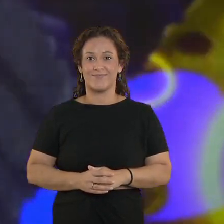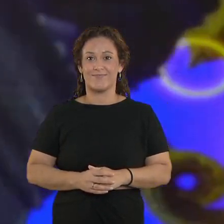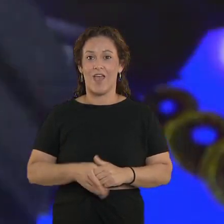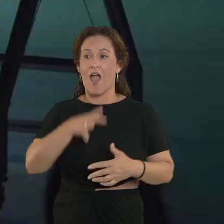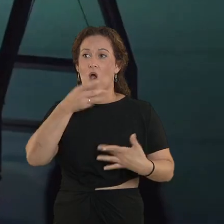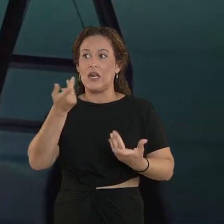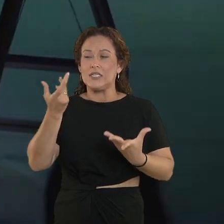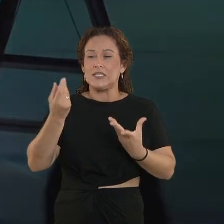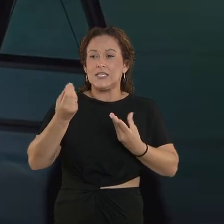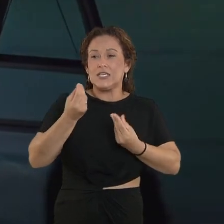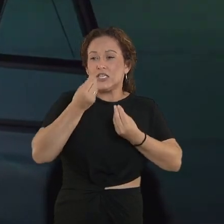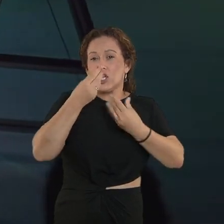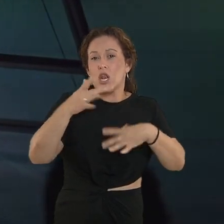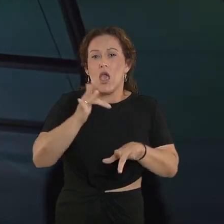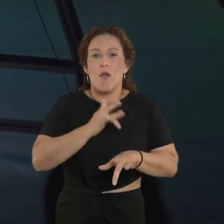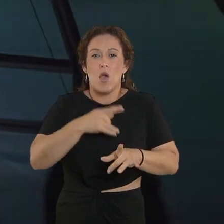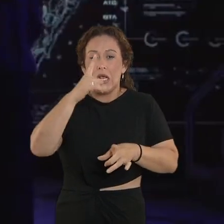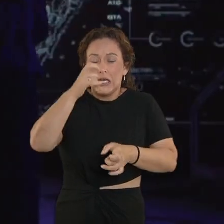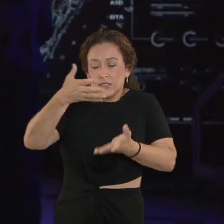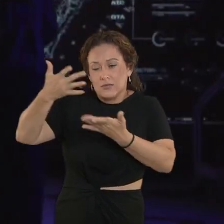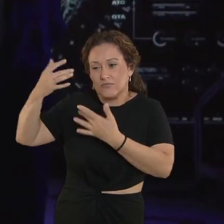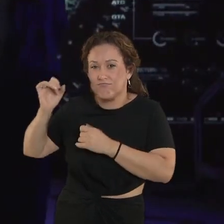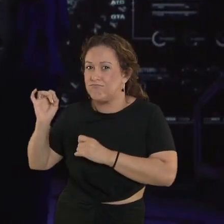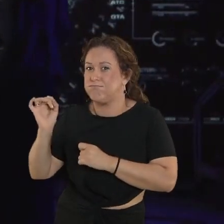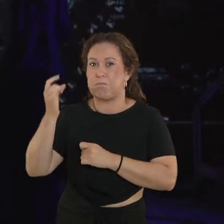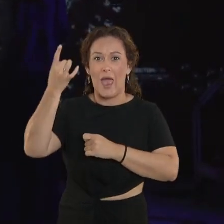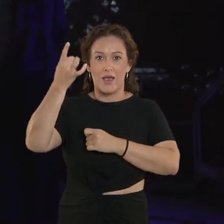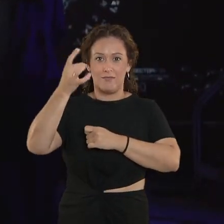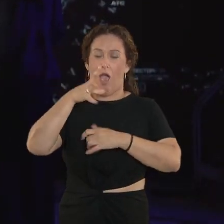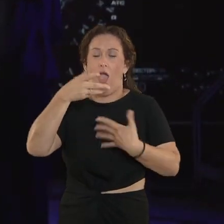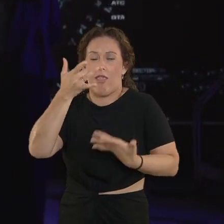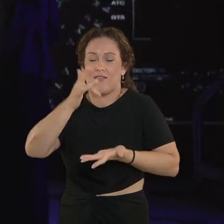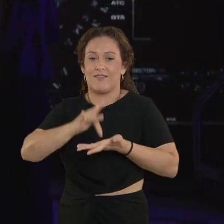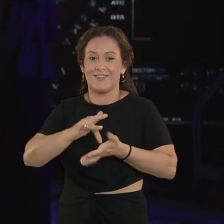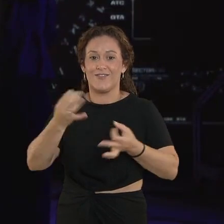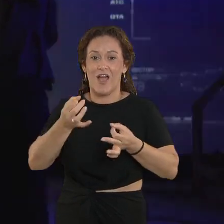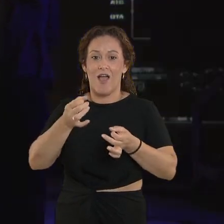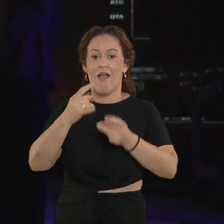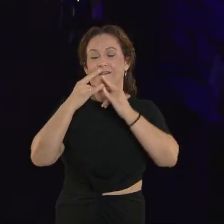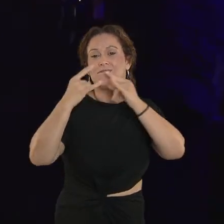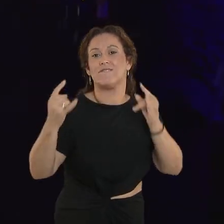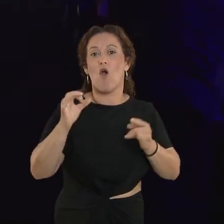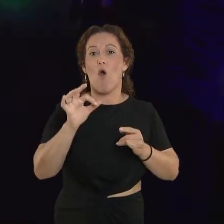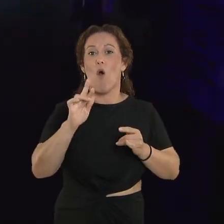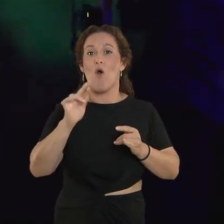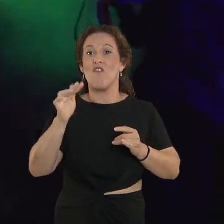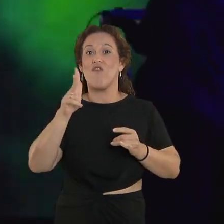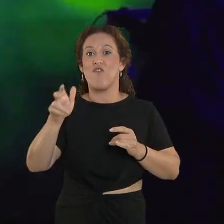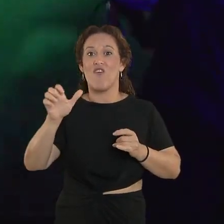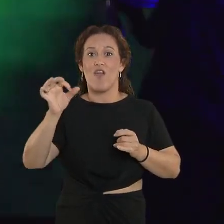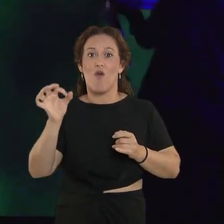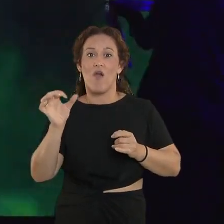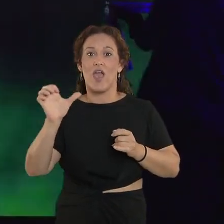Toca revivir una de las historias de amor más antiguas de todos los tiempos. El romance entre Orfeo y